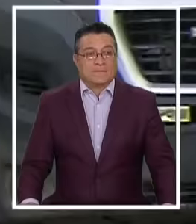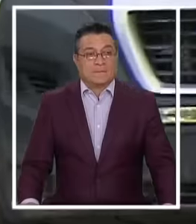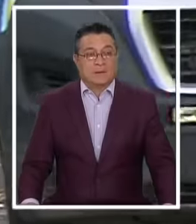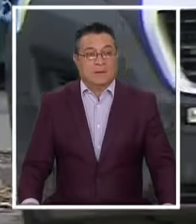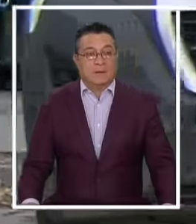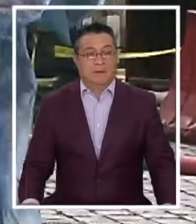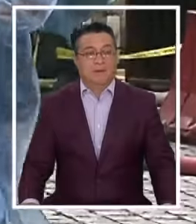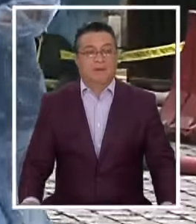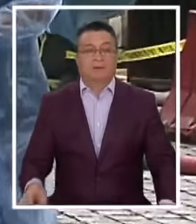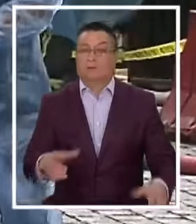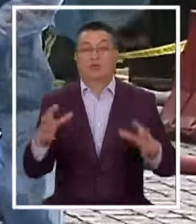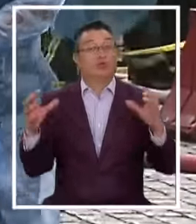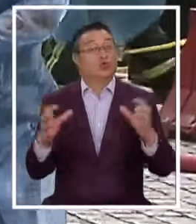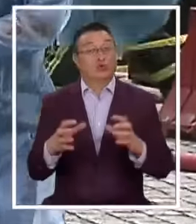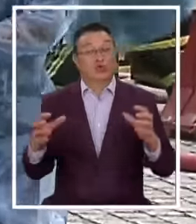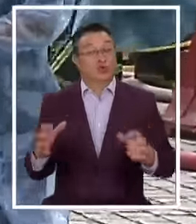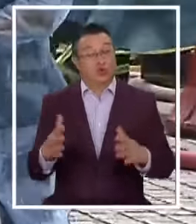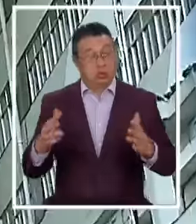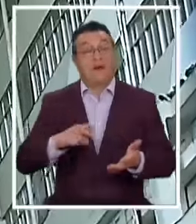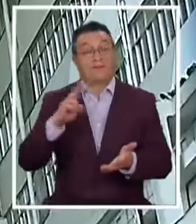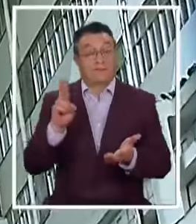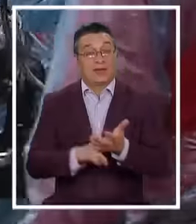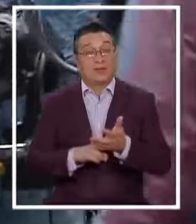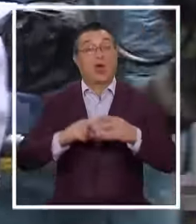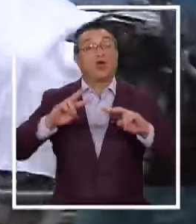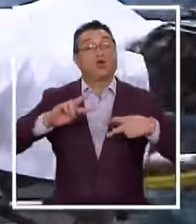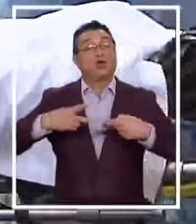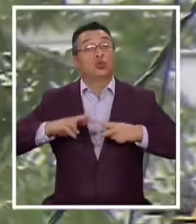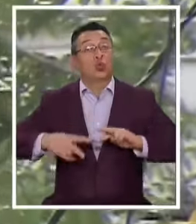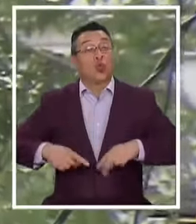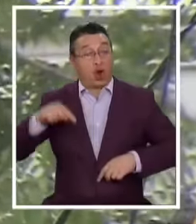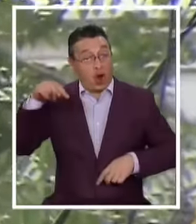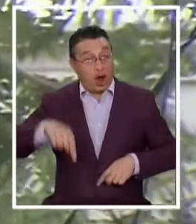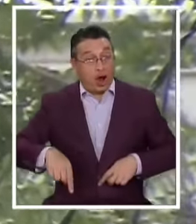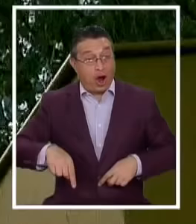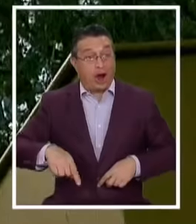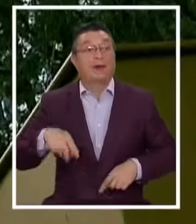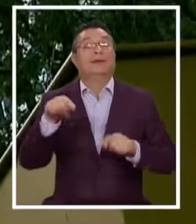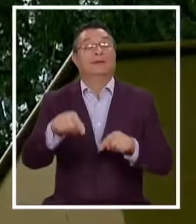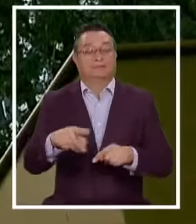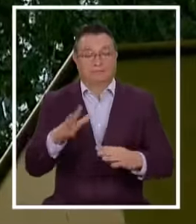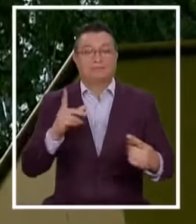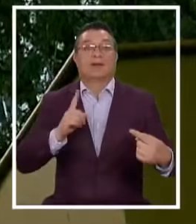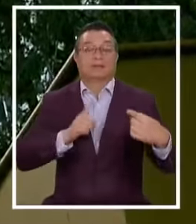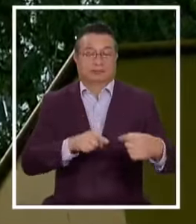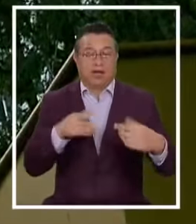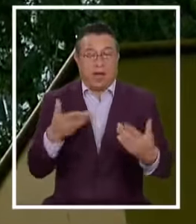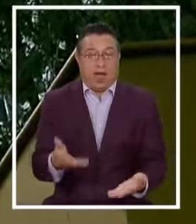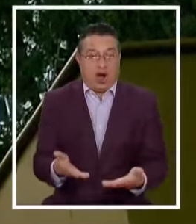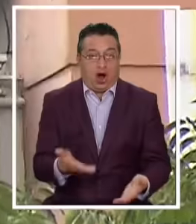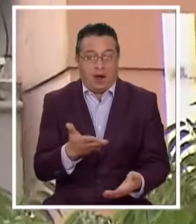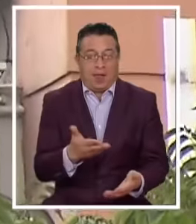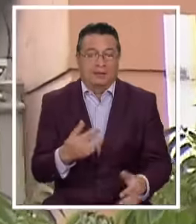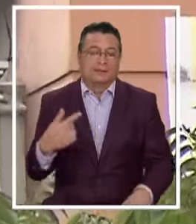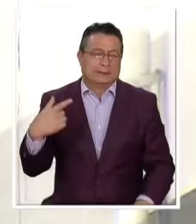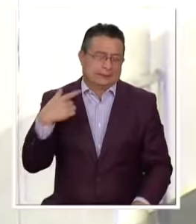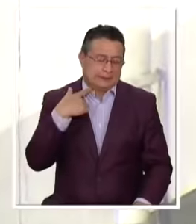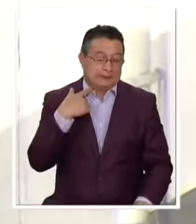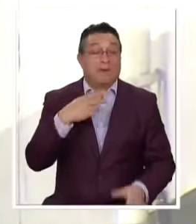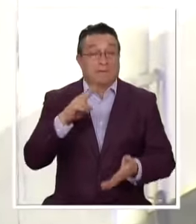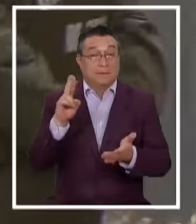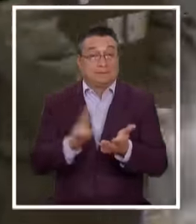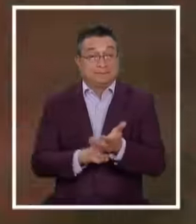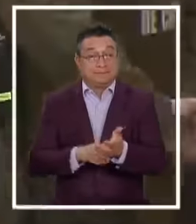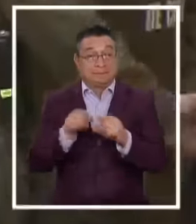Fue súper duro La verdad es que El turno que está El día de hoy Fue el que tuvo Que enfrentar ese momento Y la verdad es que